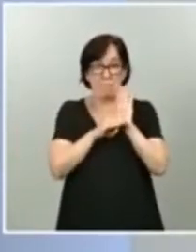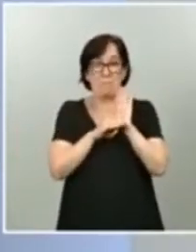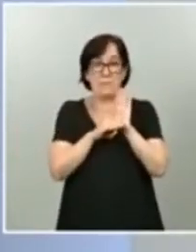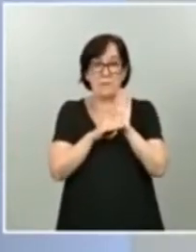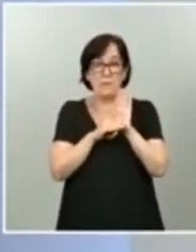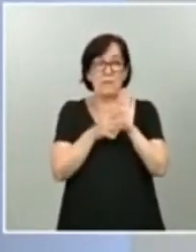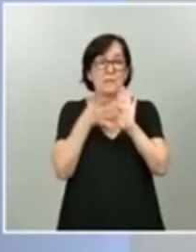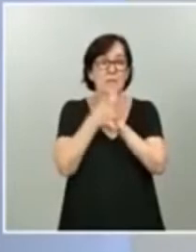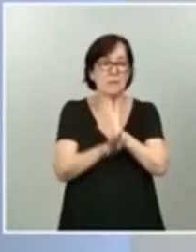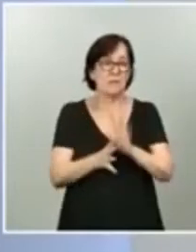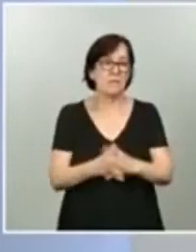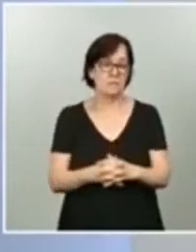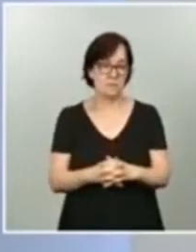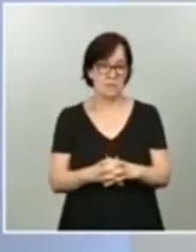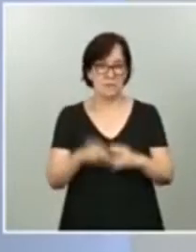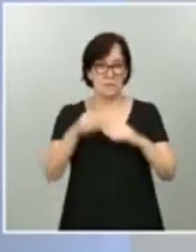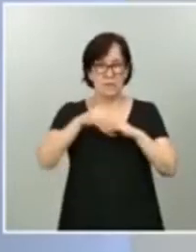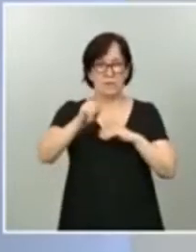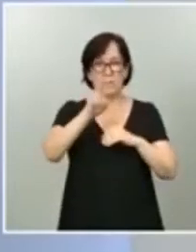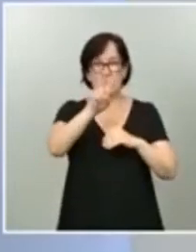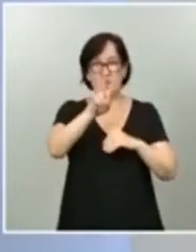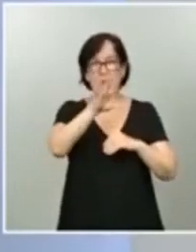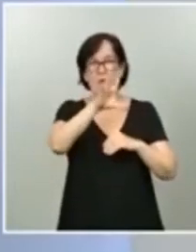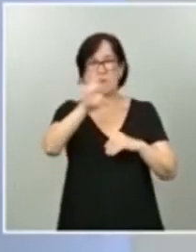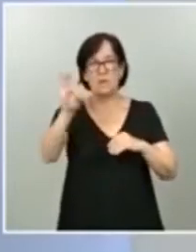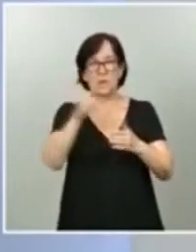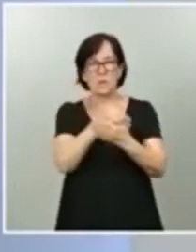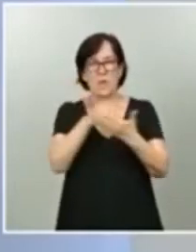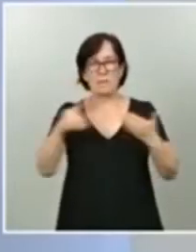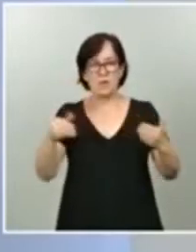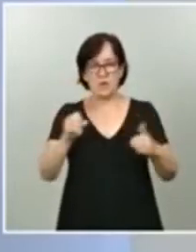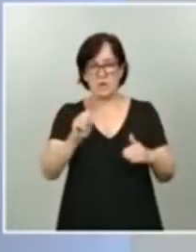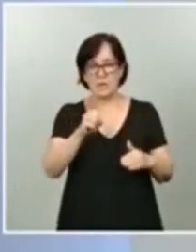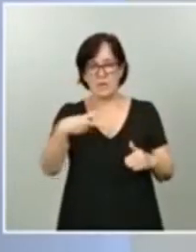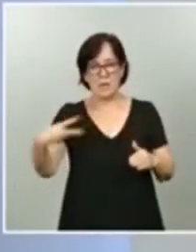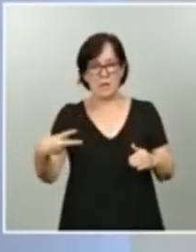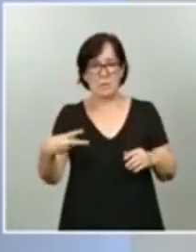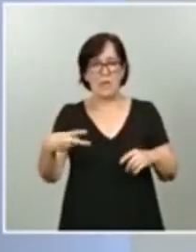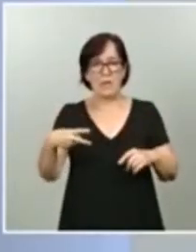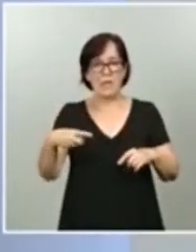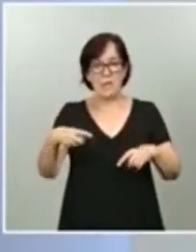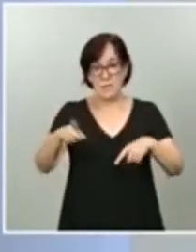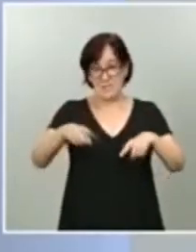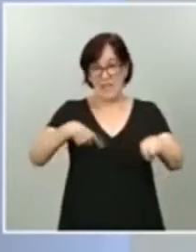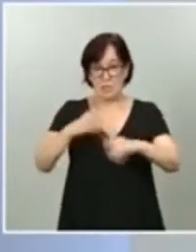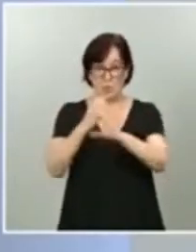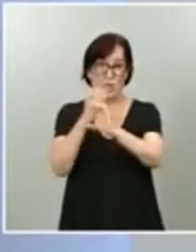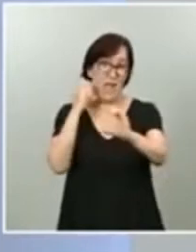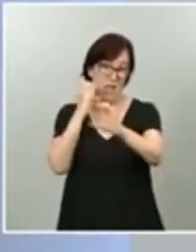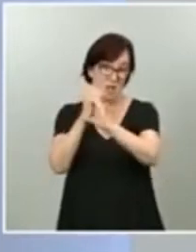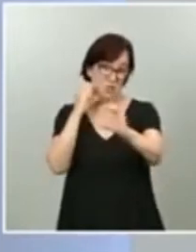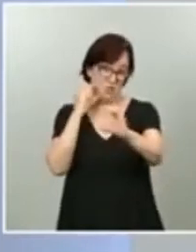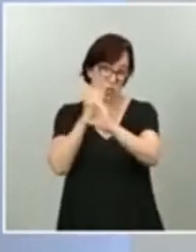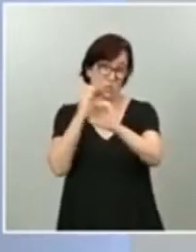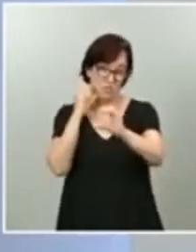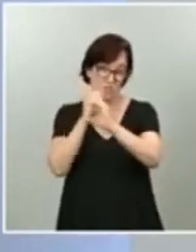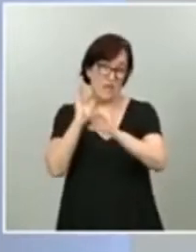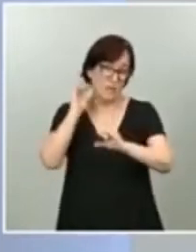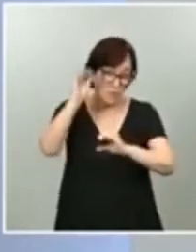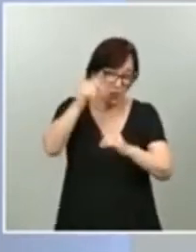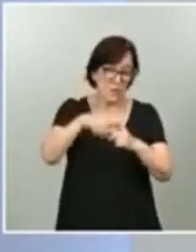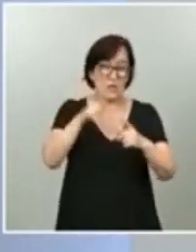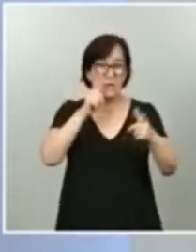un coste de 250 millones de euros para el transporte discrecional de viajeros y unos